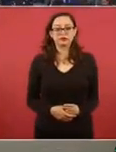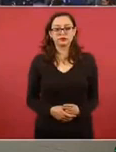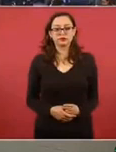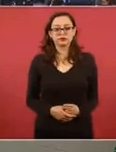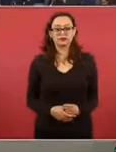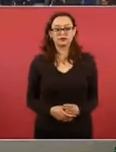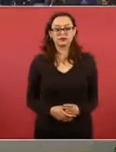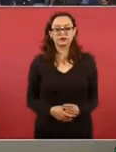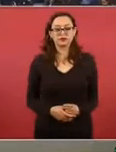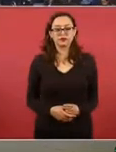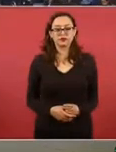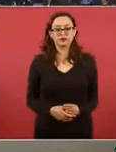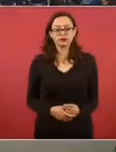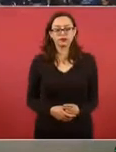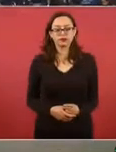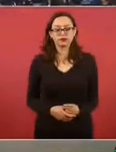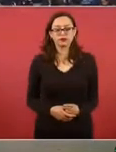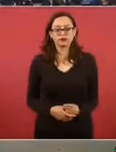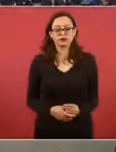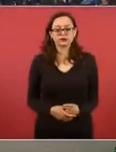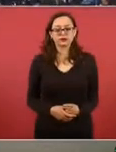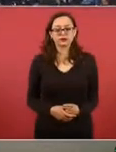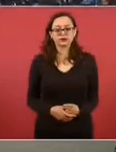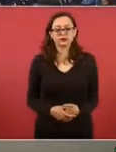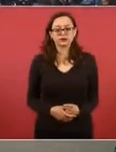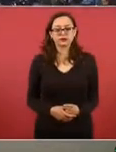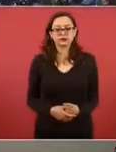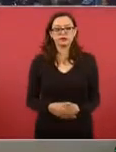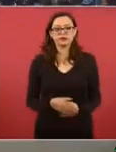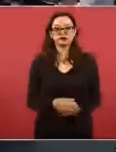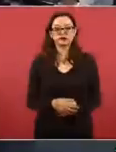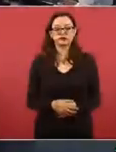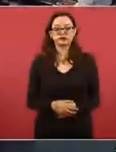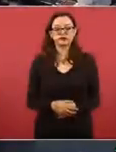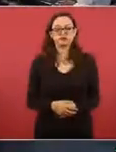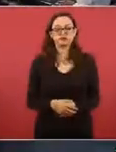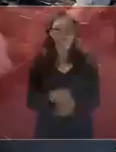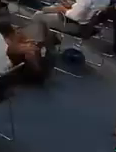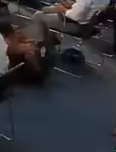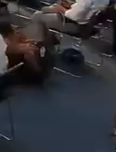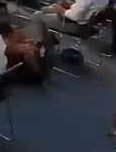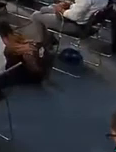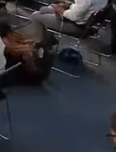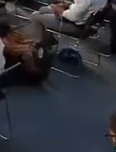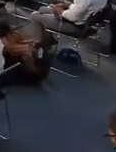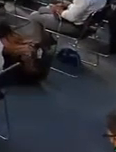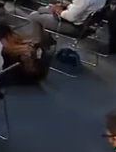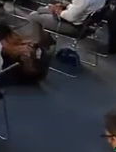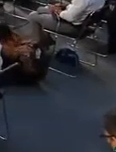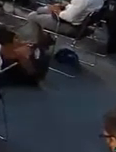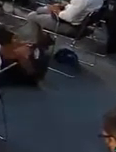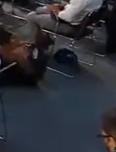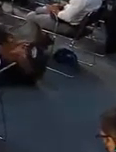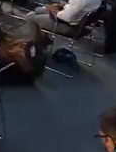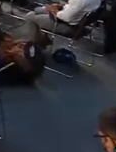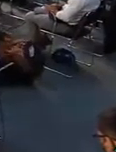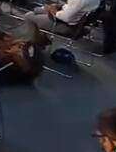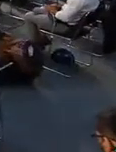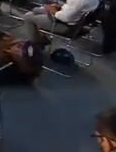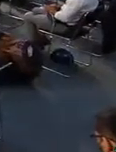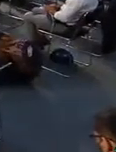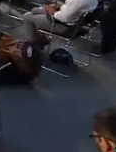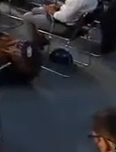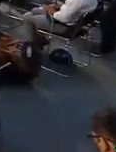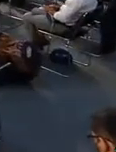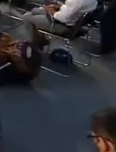saber cuántas de estas 33 personas, si se puede saber cuántas son autoridades municipales, federales, cuántos son